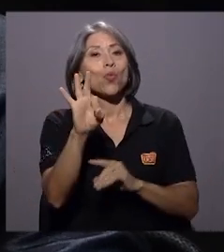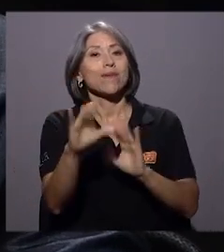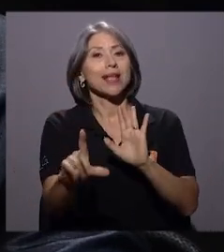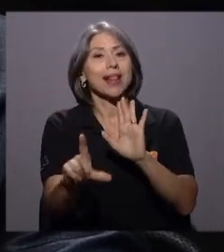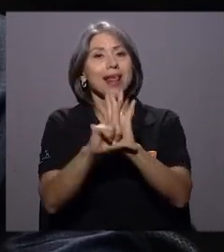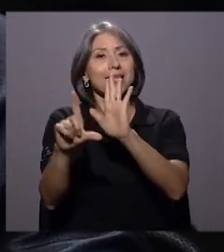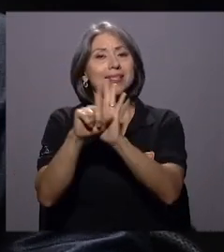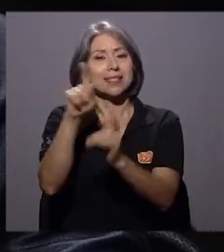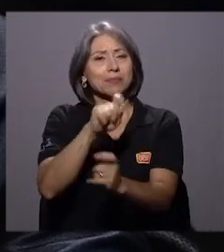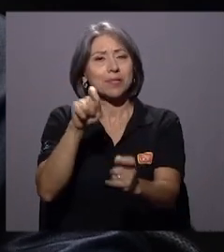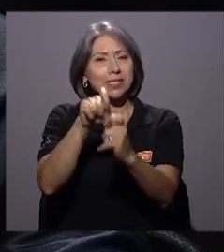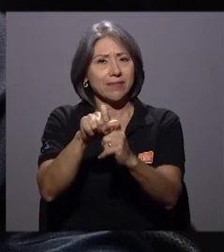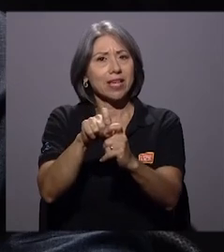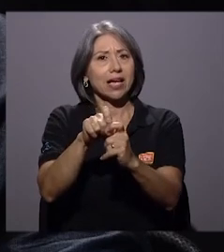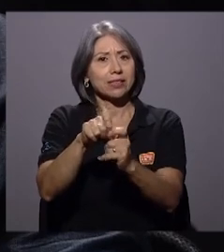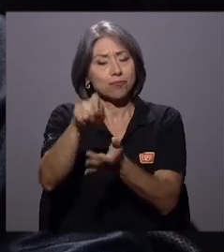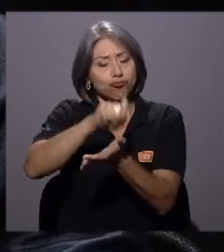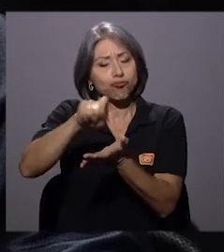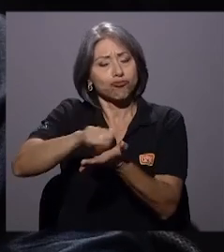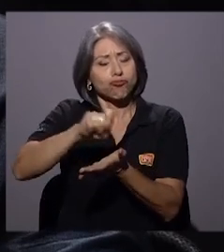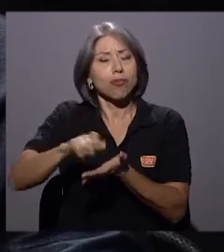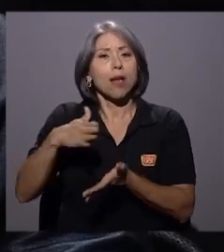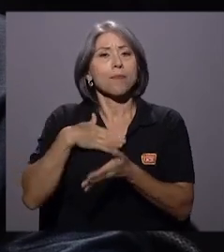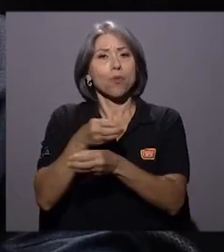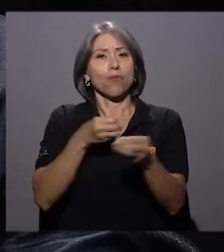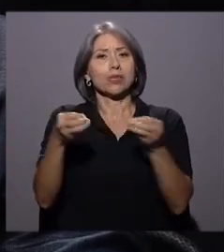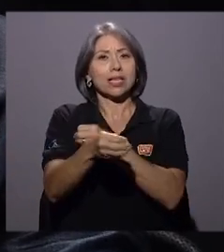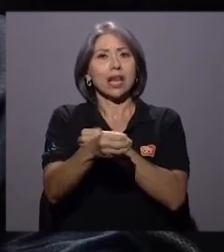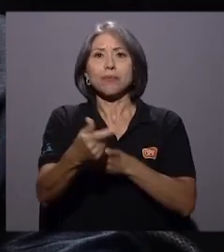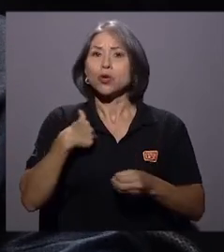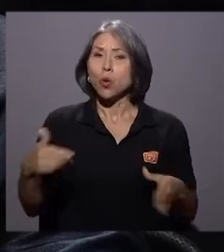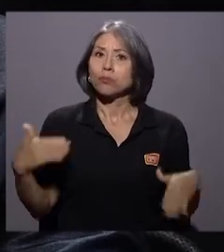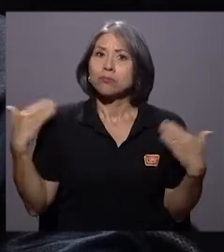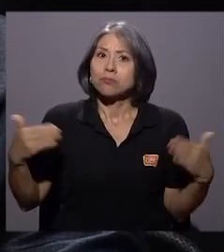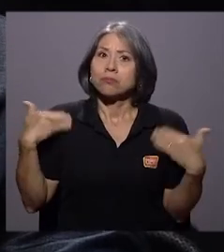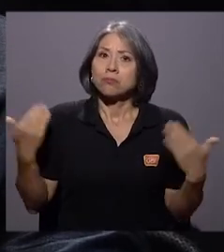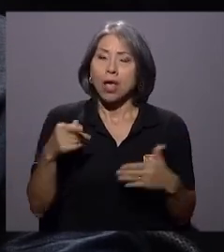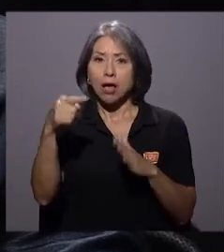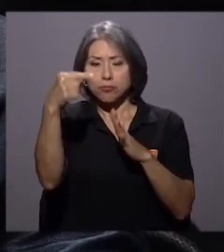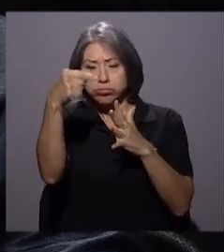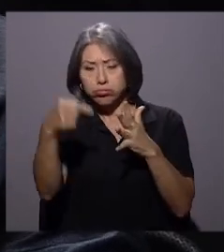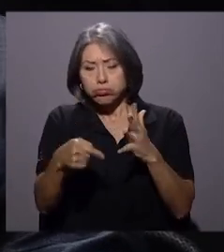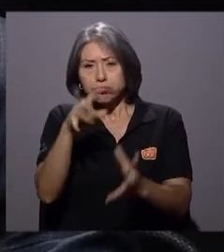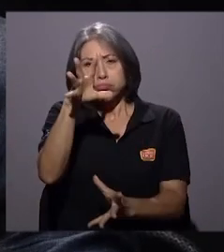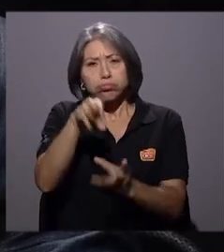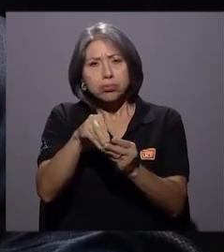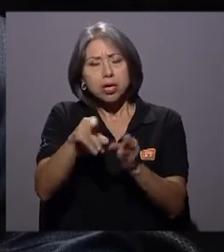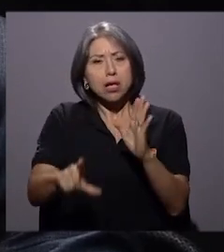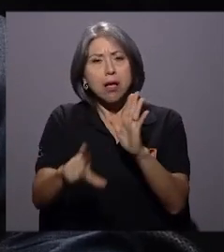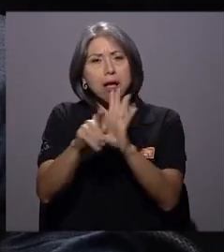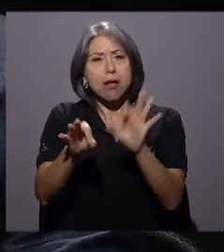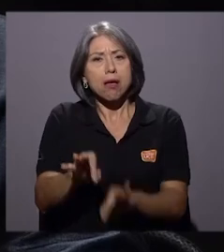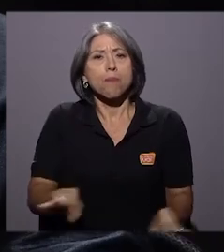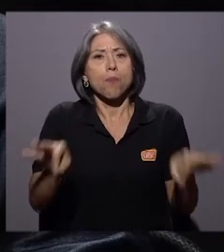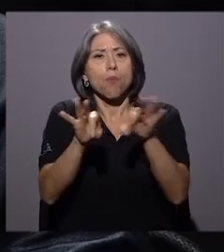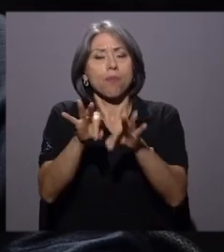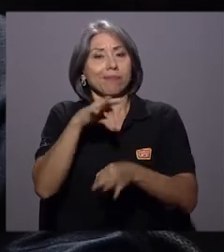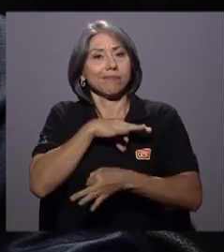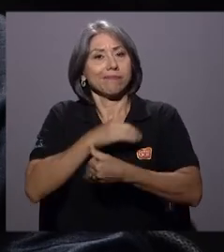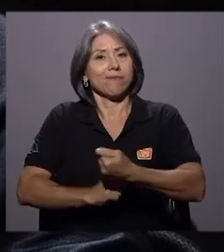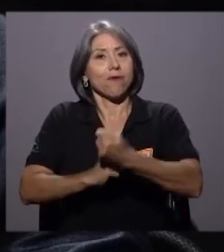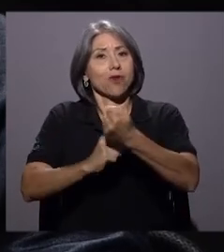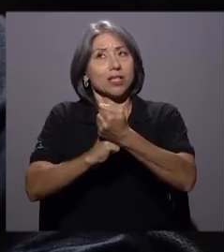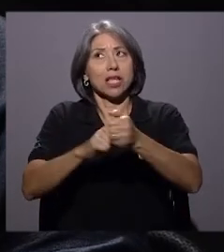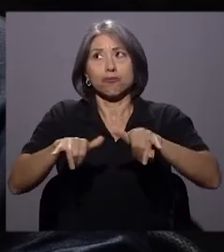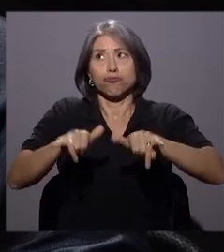construidas en mi oficina y me llena de mucha alegría porque son leyes importantes que han venido a favorecer no solo los ámbitos locales, sino también